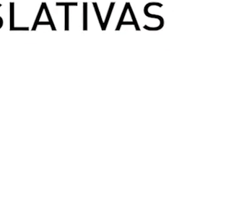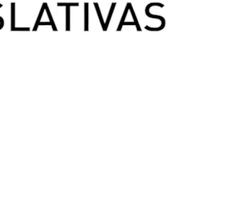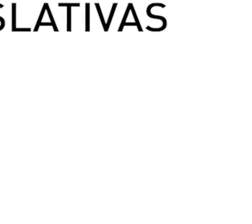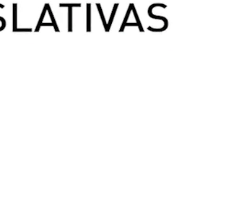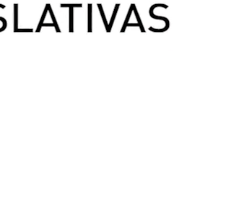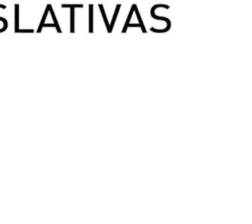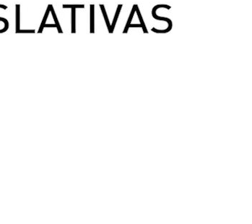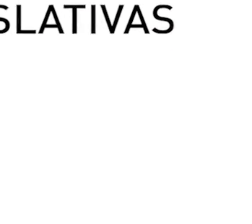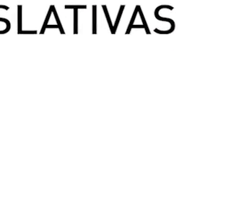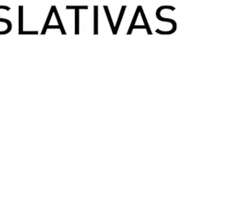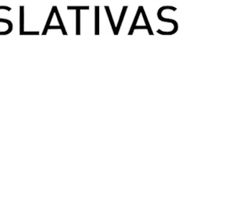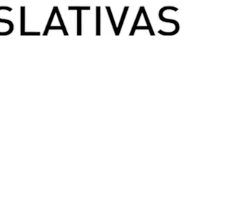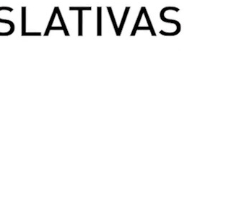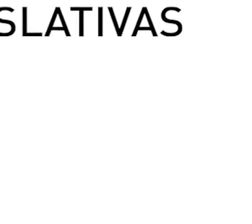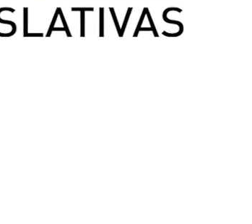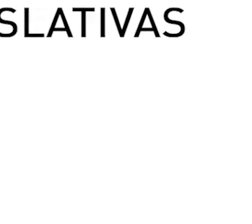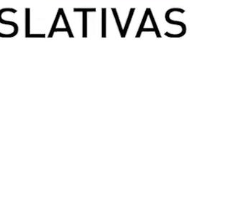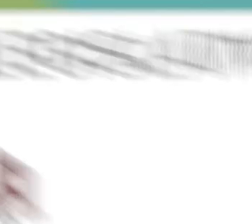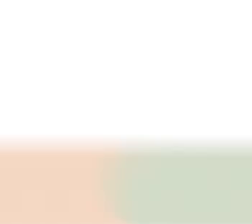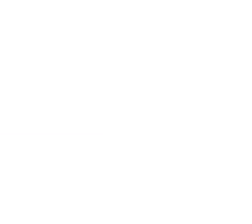Senador Julio Menchaca Senador Menchaca